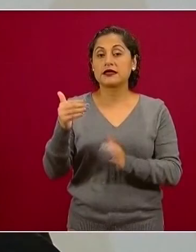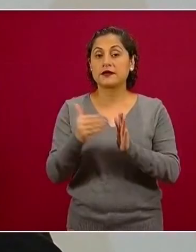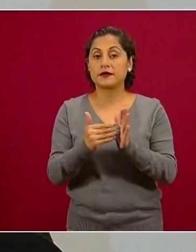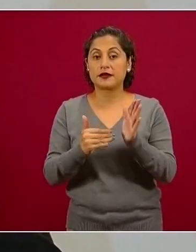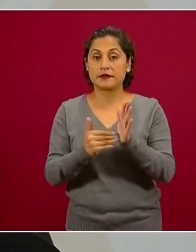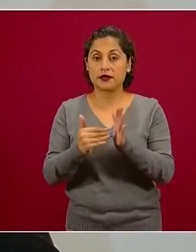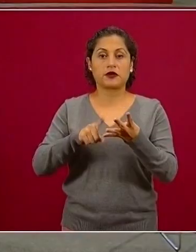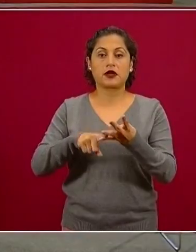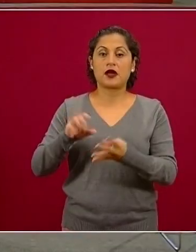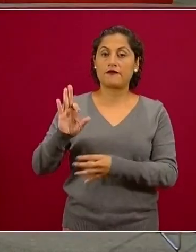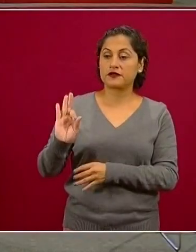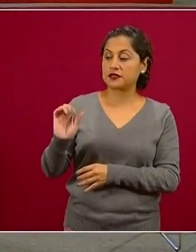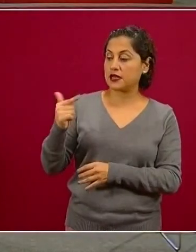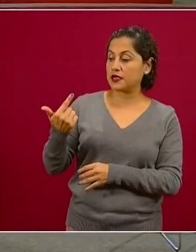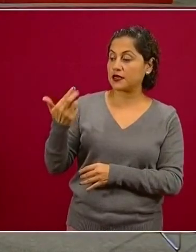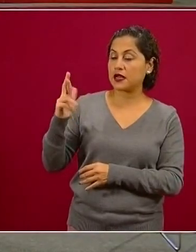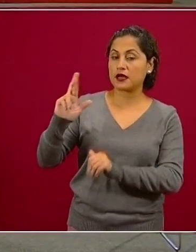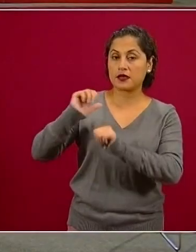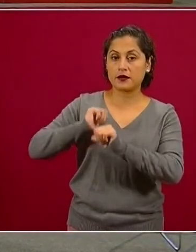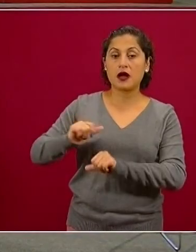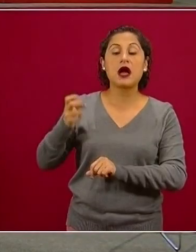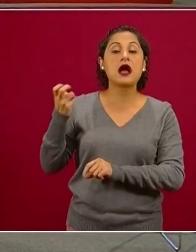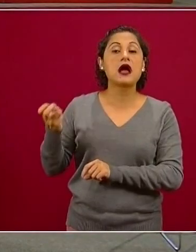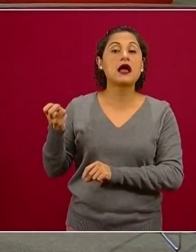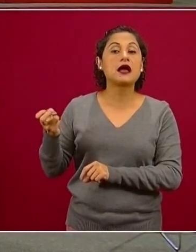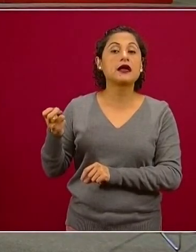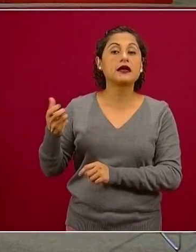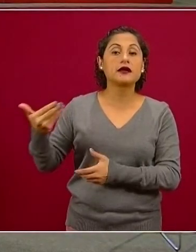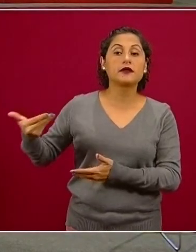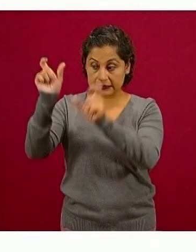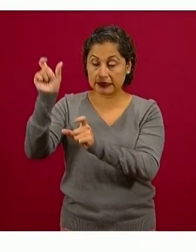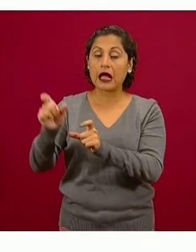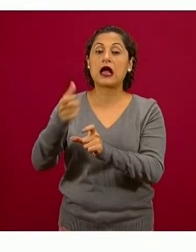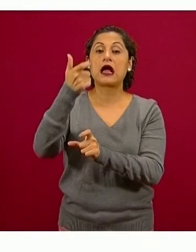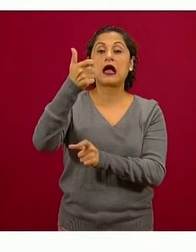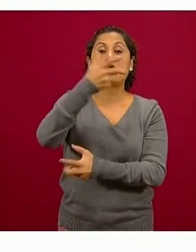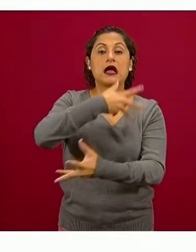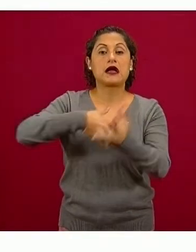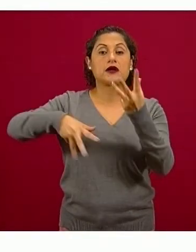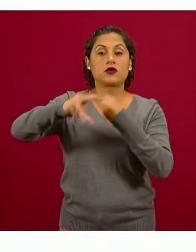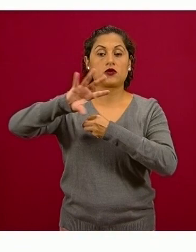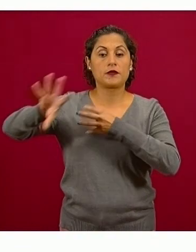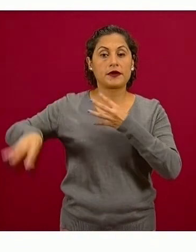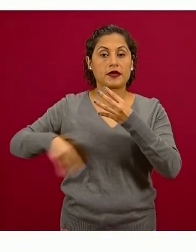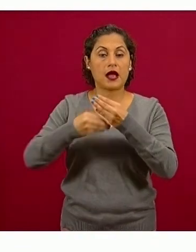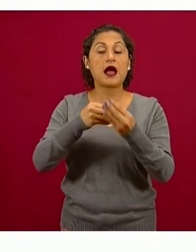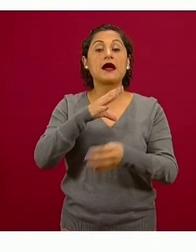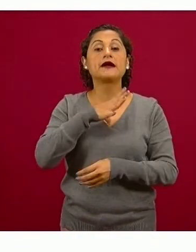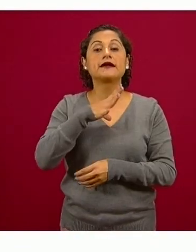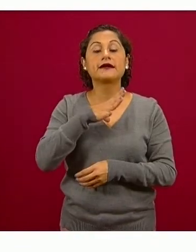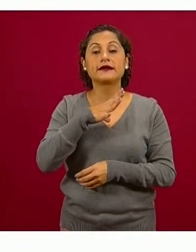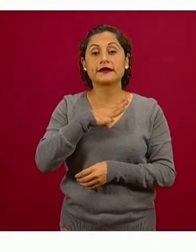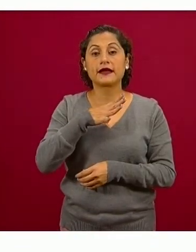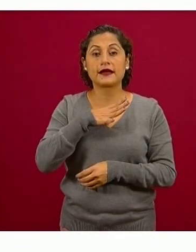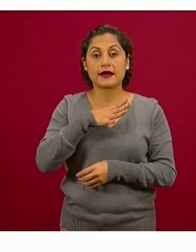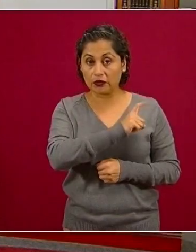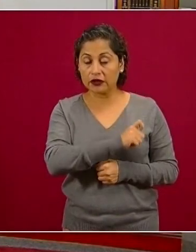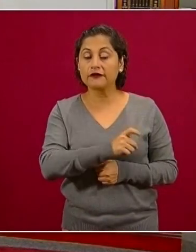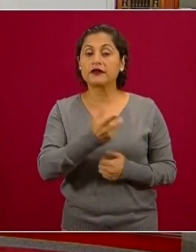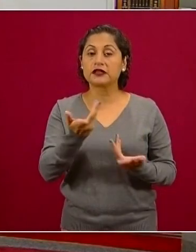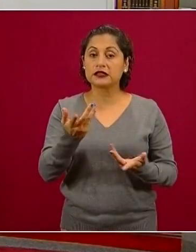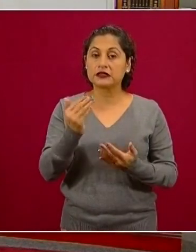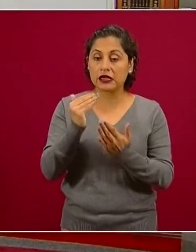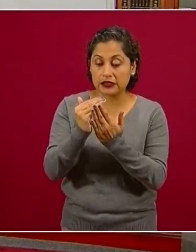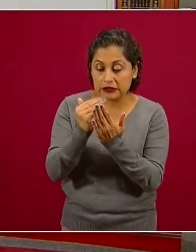del mundo, pero a pesar de ello se espera un crecimiento del PIB en México del 4.6% para el año próximo